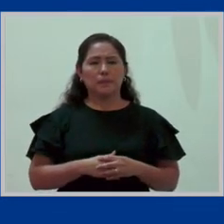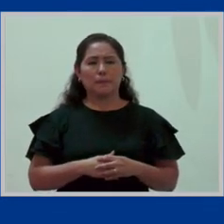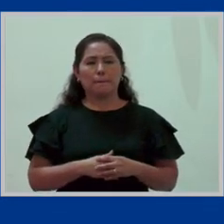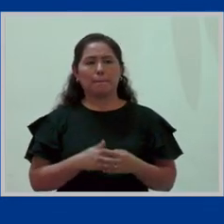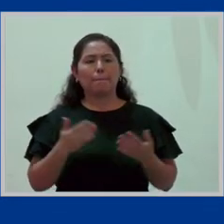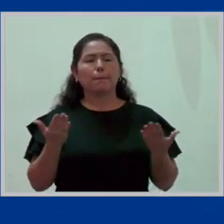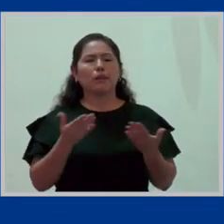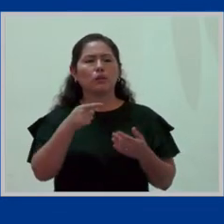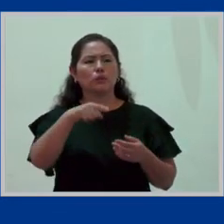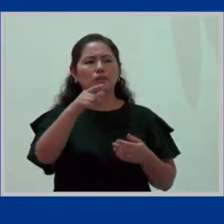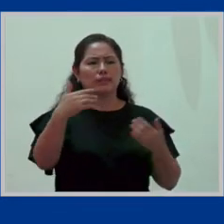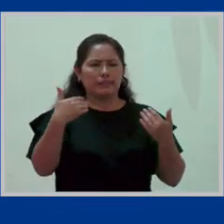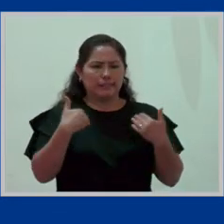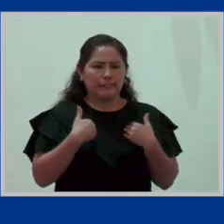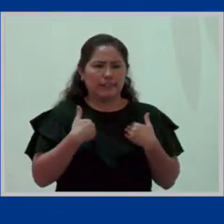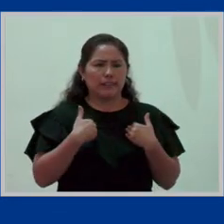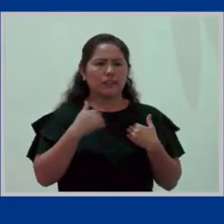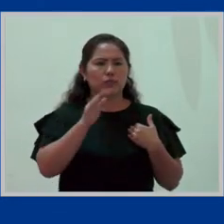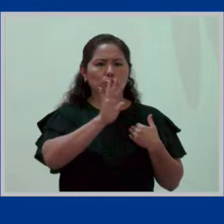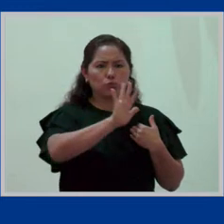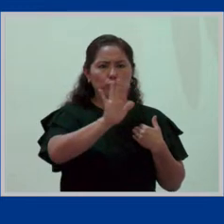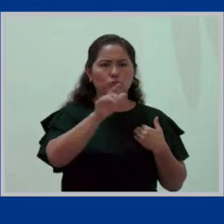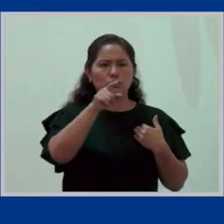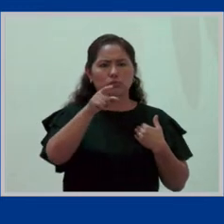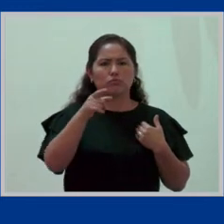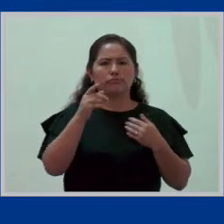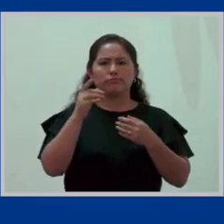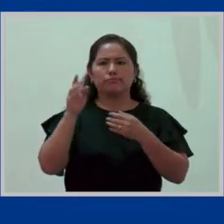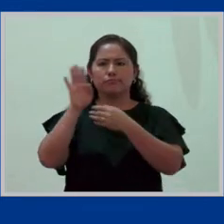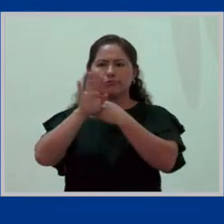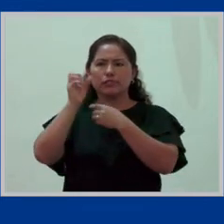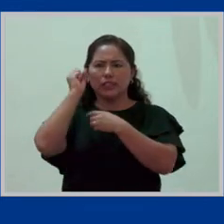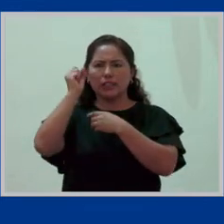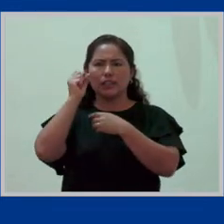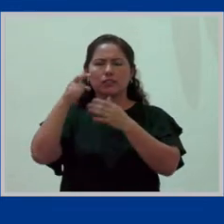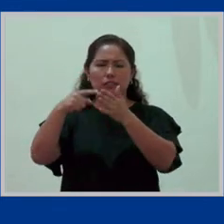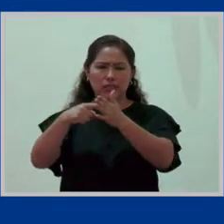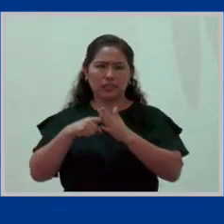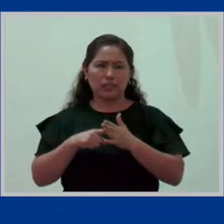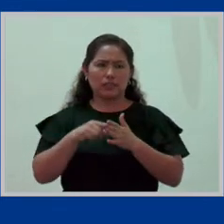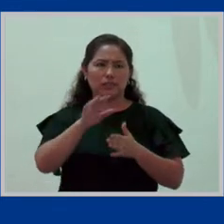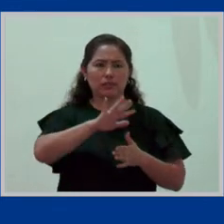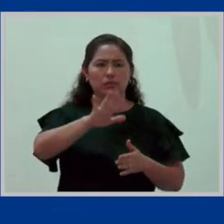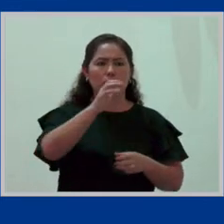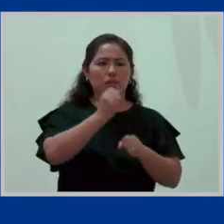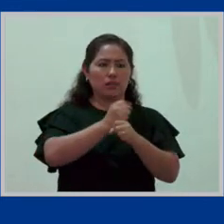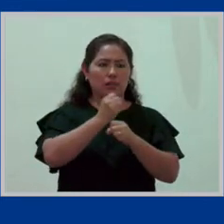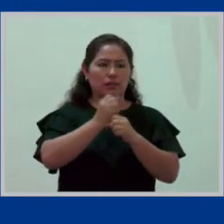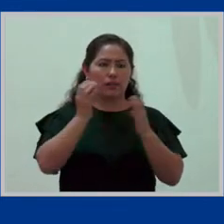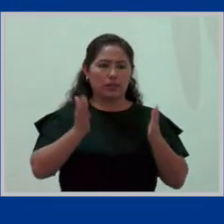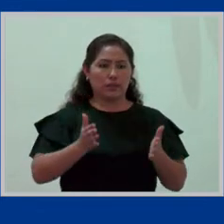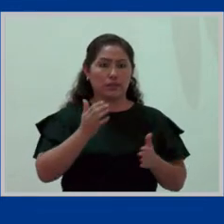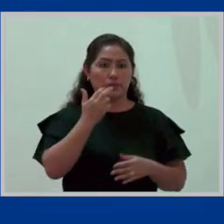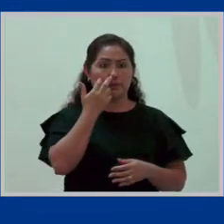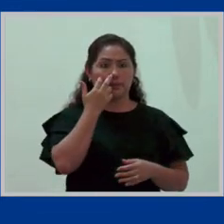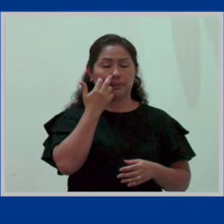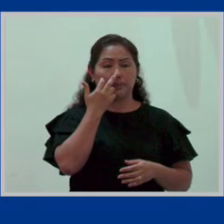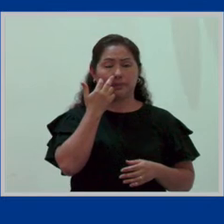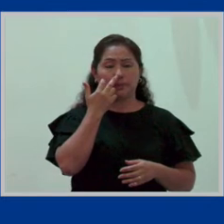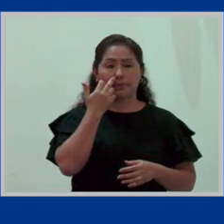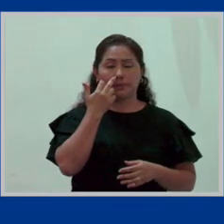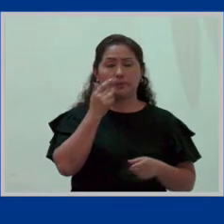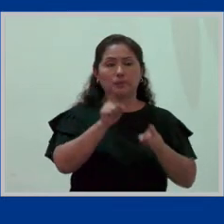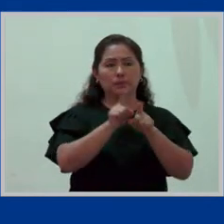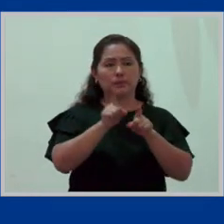en donde tienen esta estabilidad reconocida, exigible también a los empleadores. Y también en los